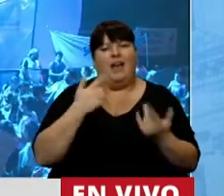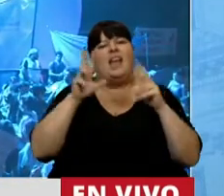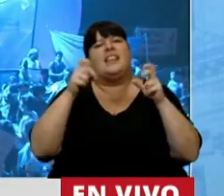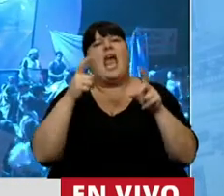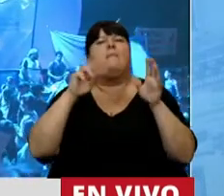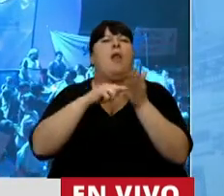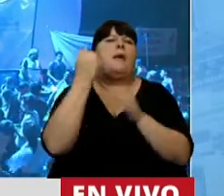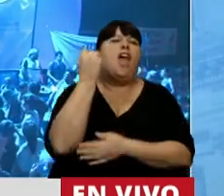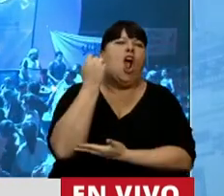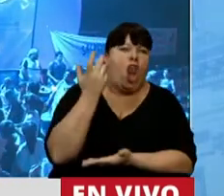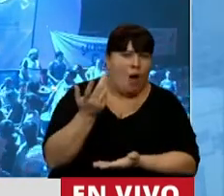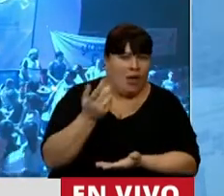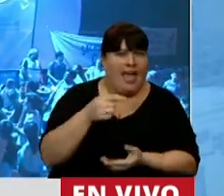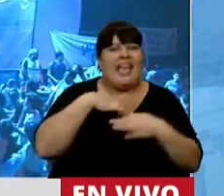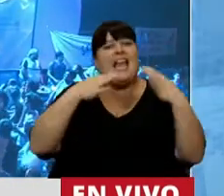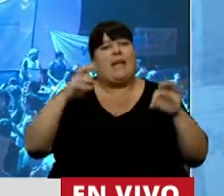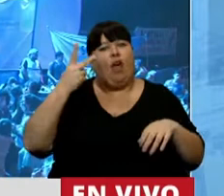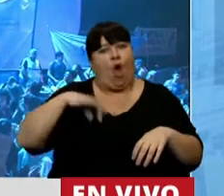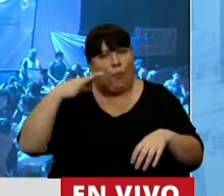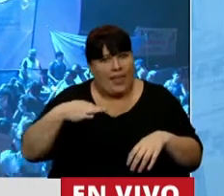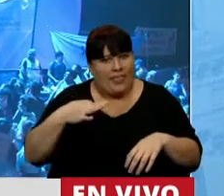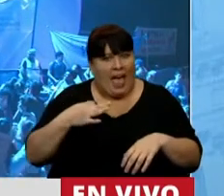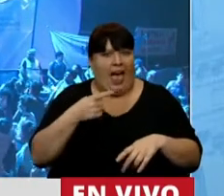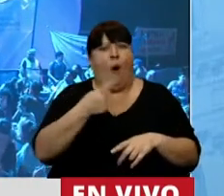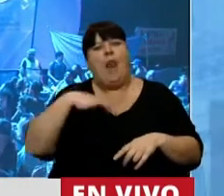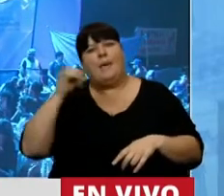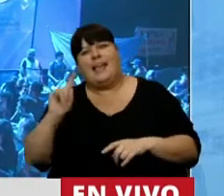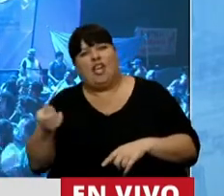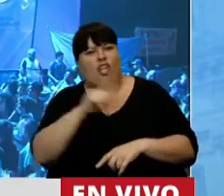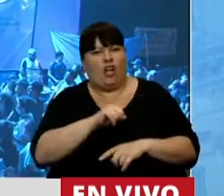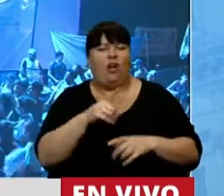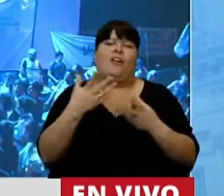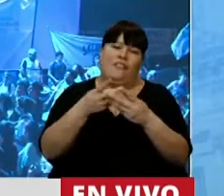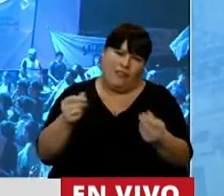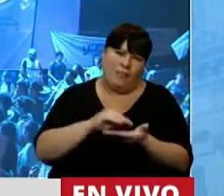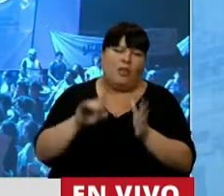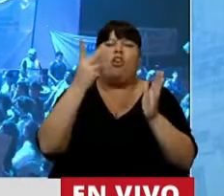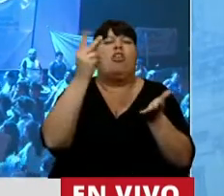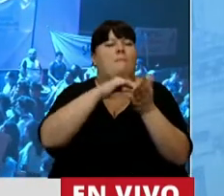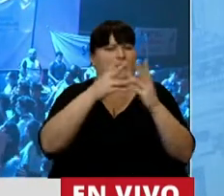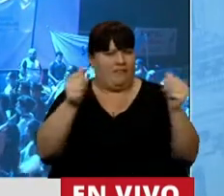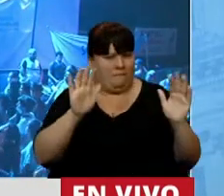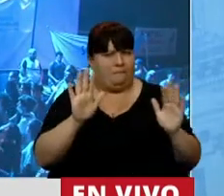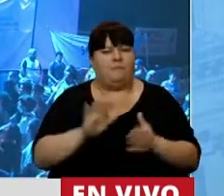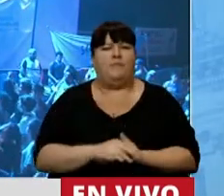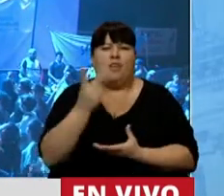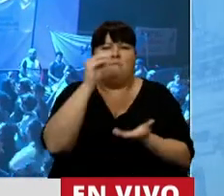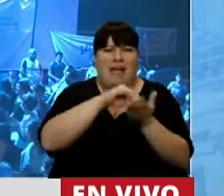económicos pusieron acá, quieren salvar las dos vidas y le ponen precio a una. Termino con esto, diputado. Dos cosas más,